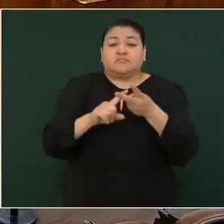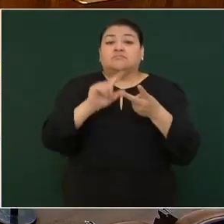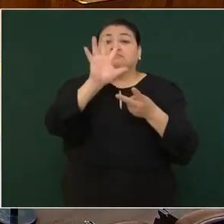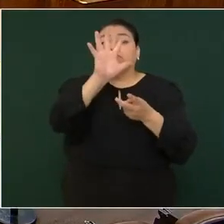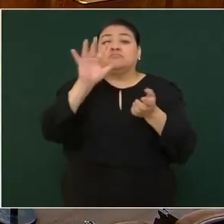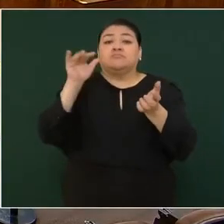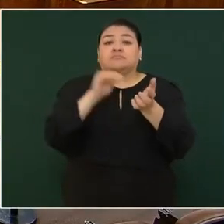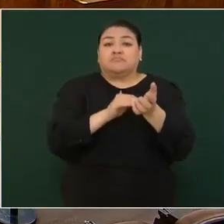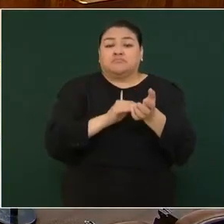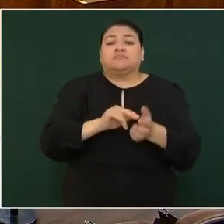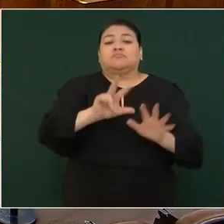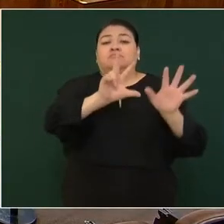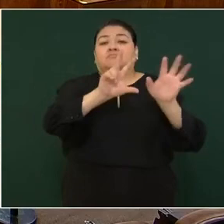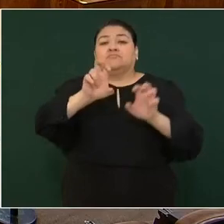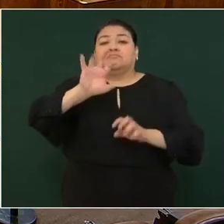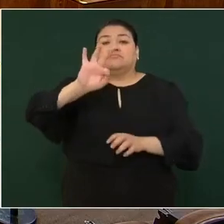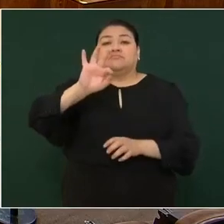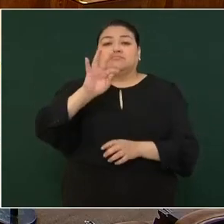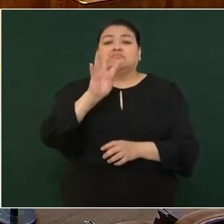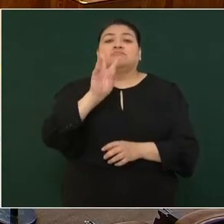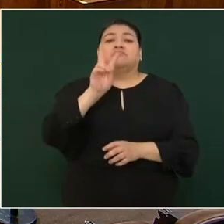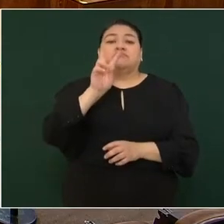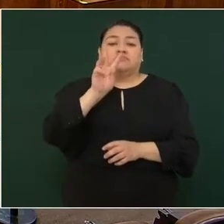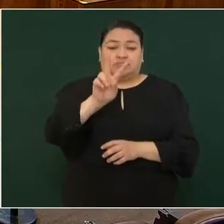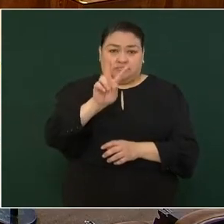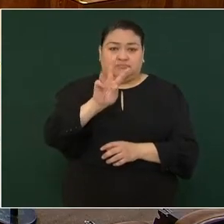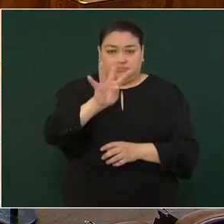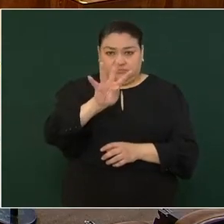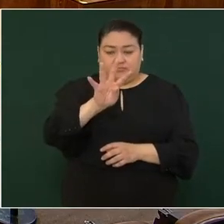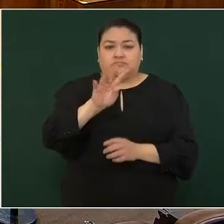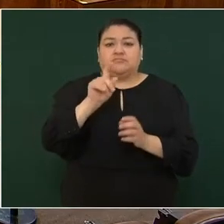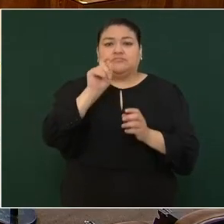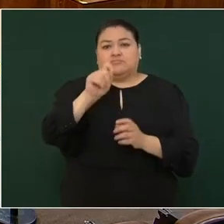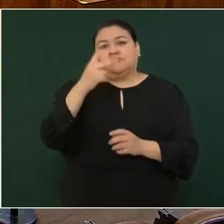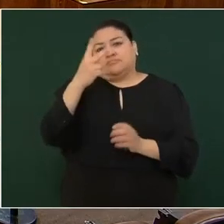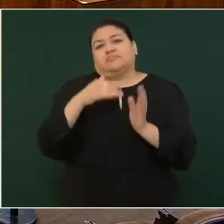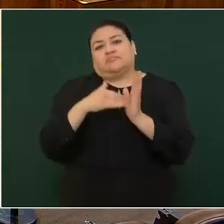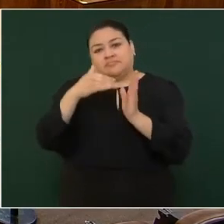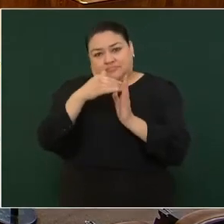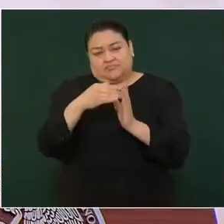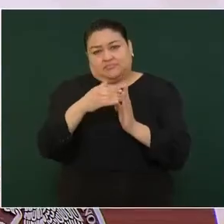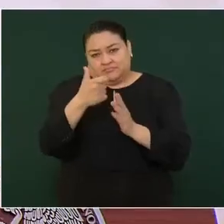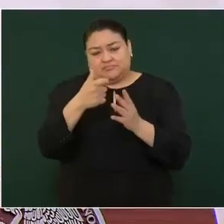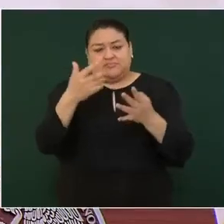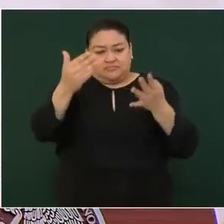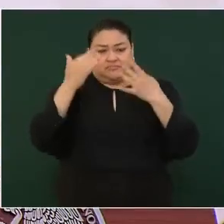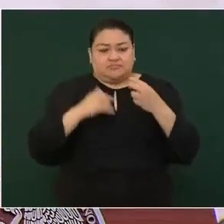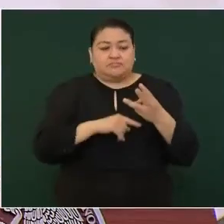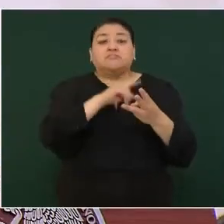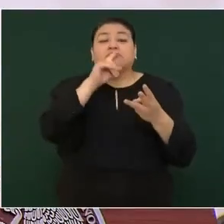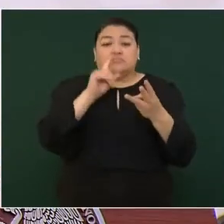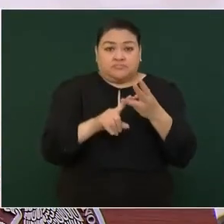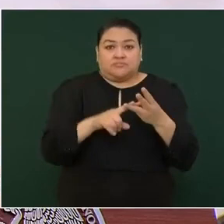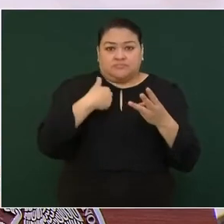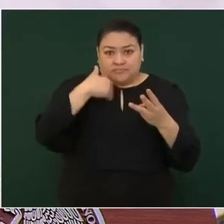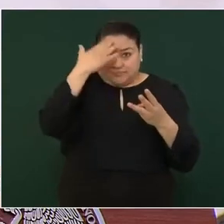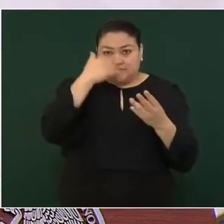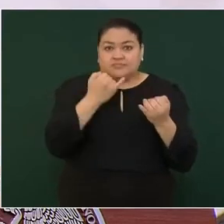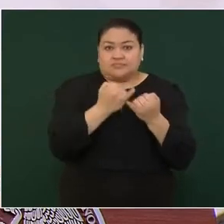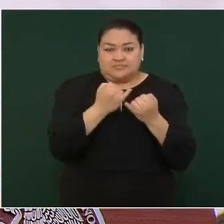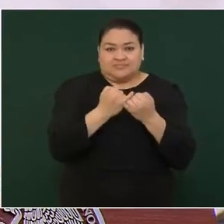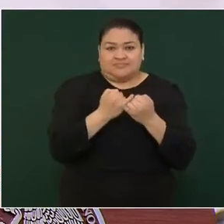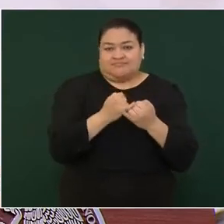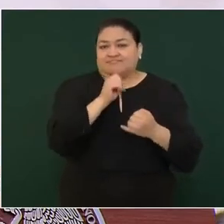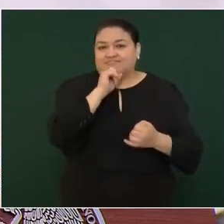mil 844.2 millones de pesos. En cuanto a aseguramientos, aquí